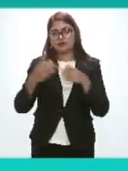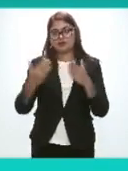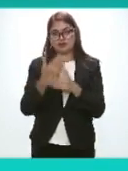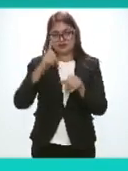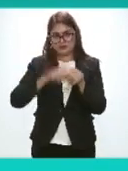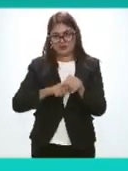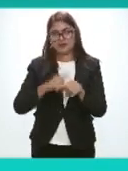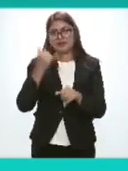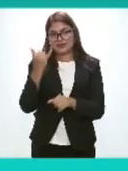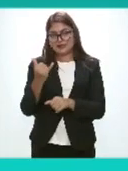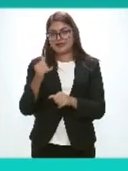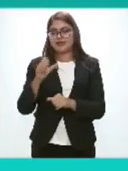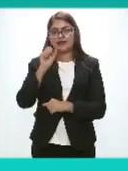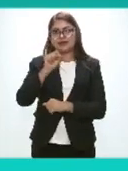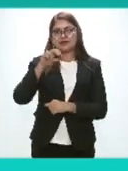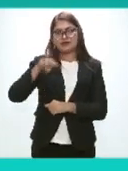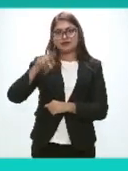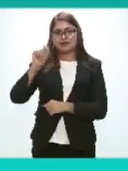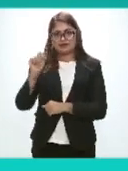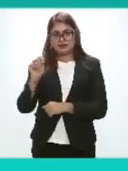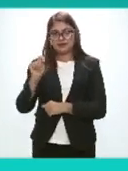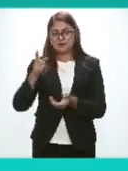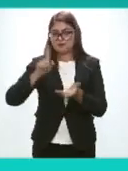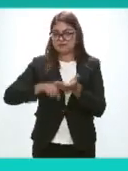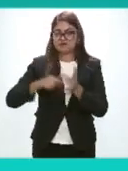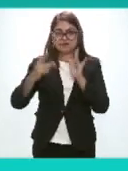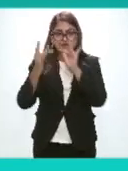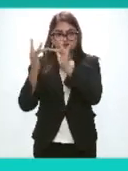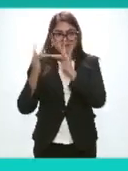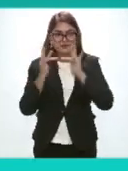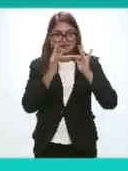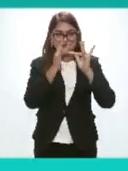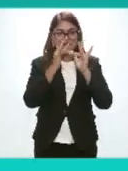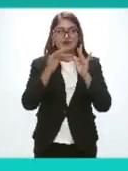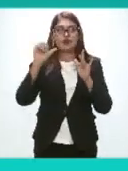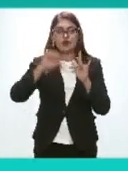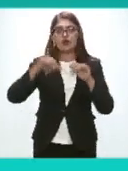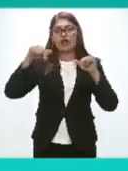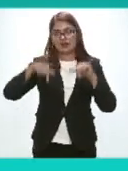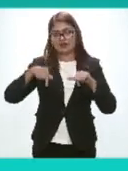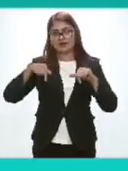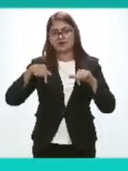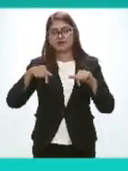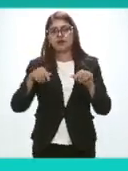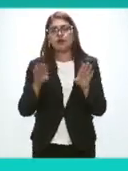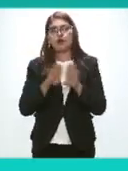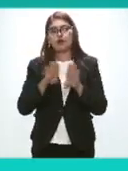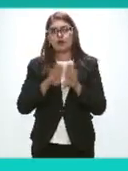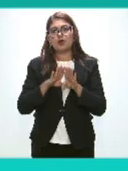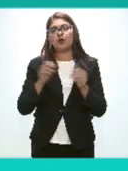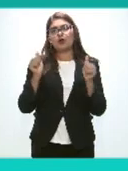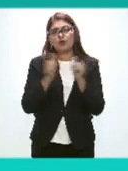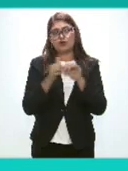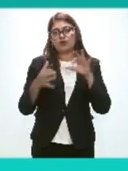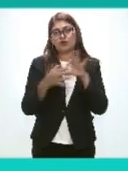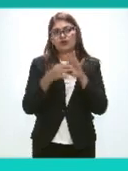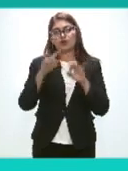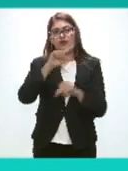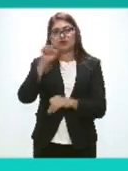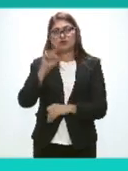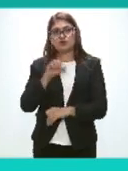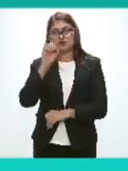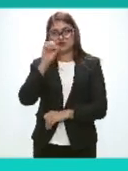de Transparencia Que esta mañana se encuentran conectados de forma remota A través de la plataforma Zoom